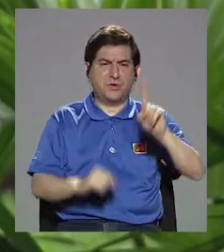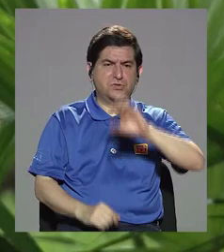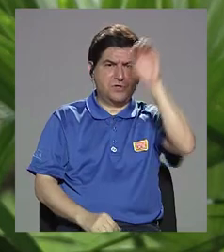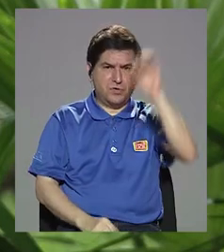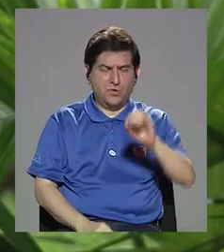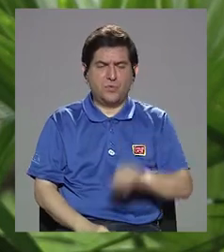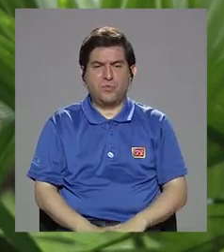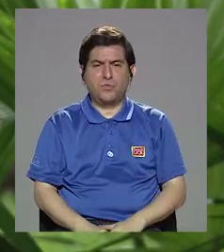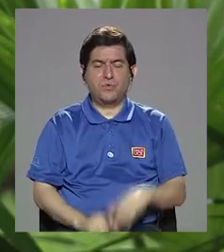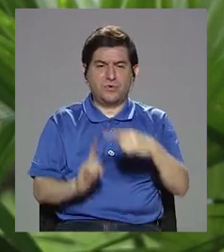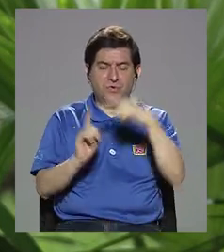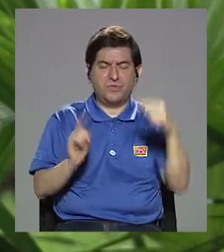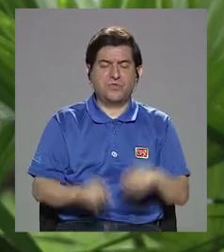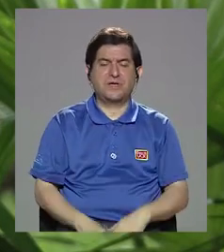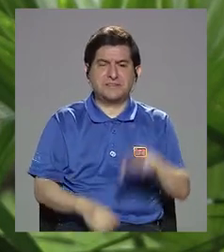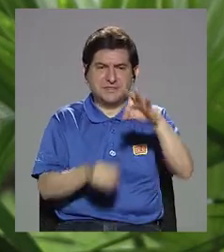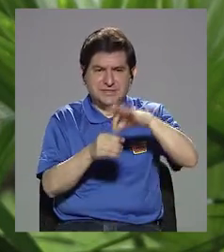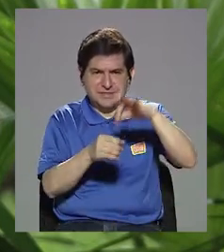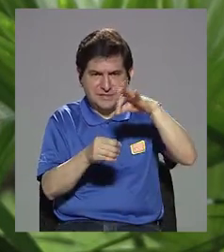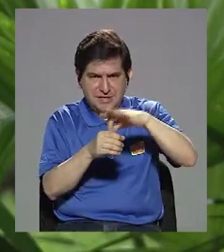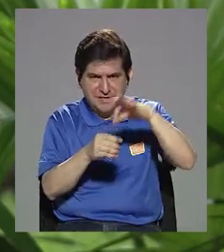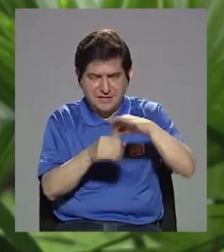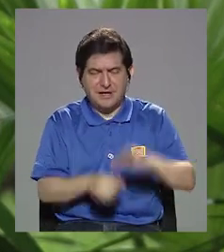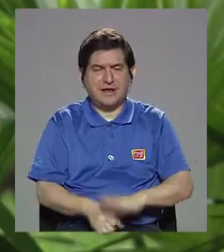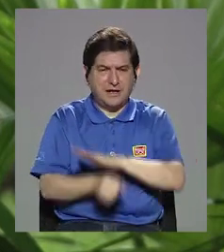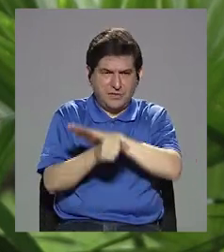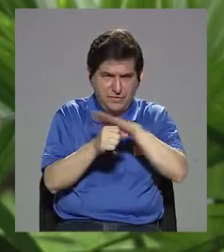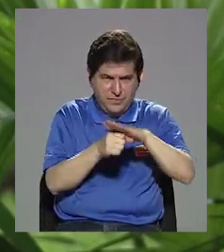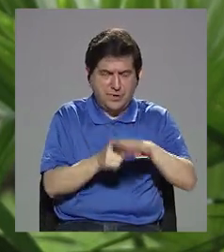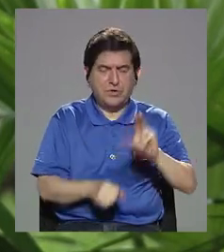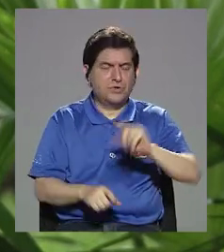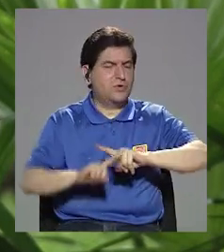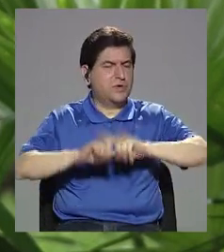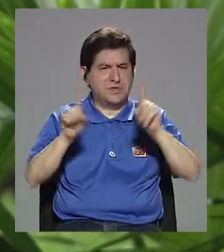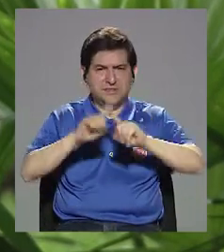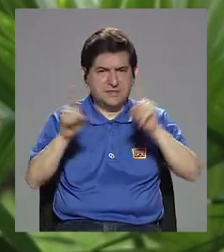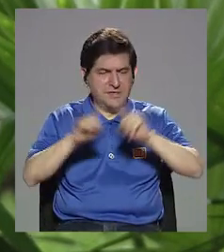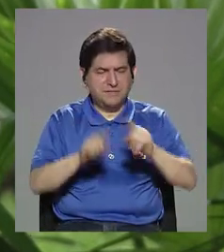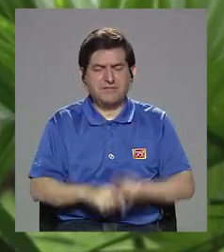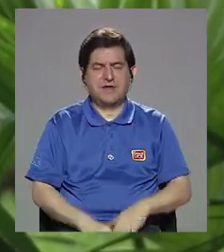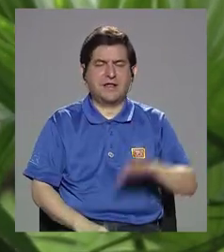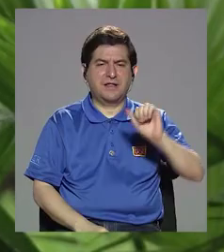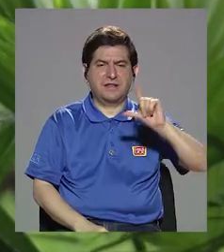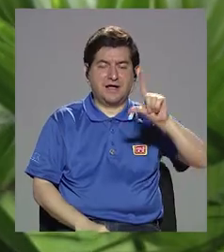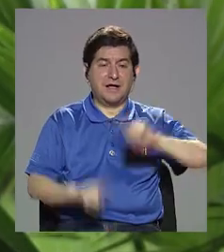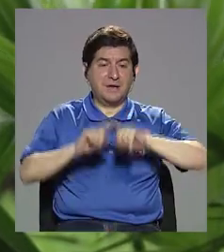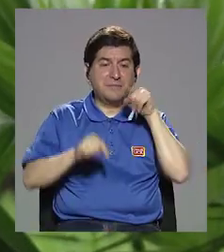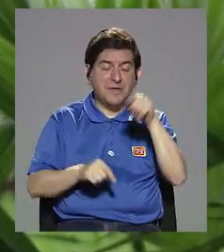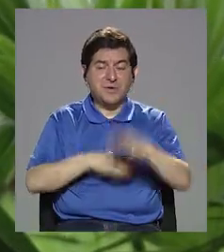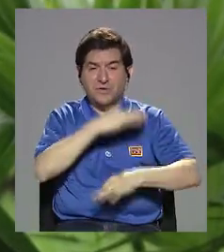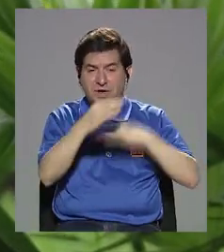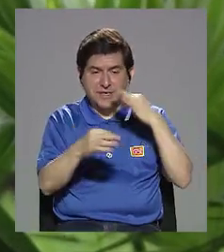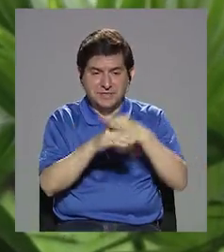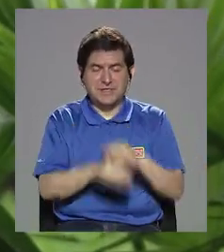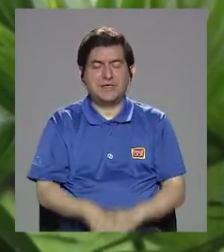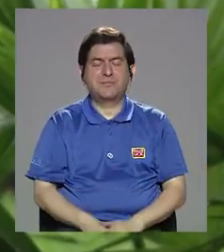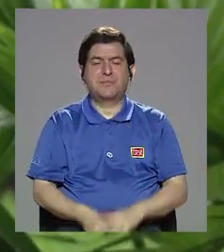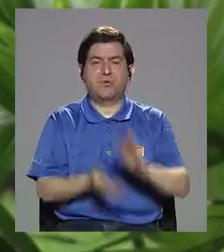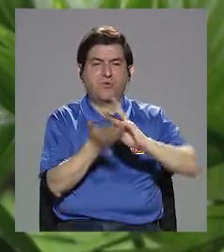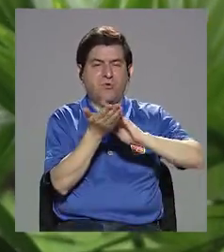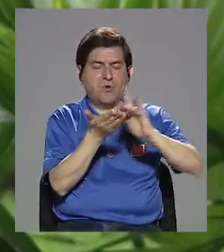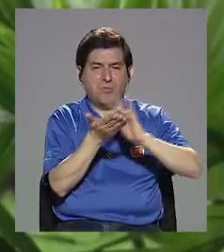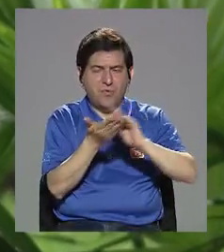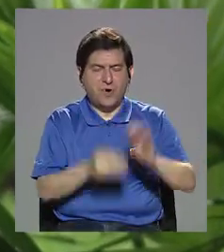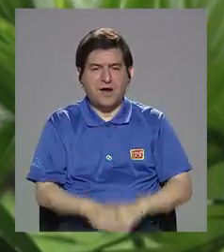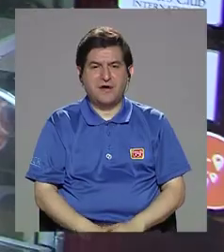viene de granos integrales. No es que estos tienen una diferencia de calorías, pero los granos integrales, como decir, el arroz integral,